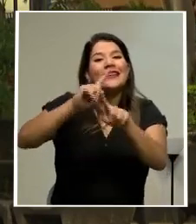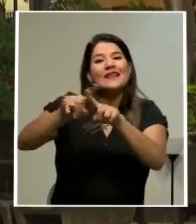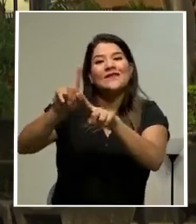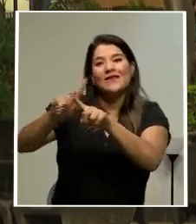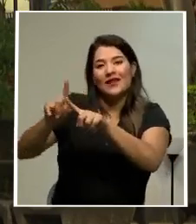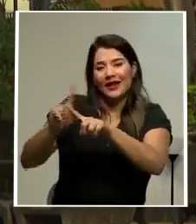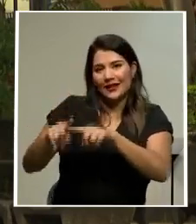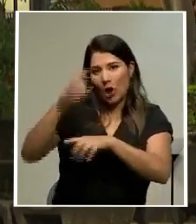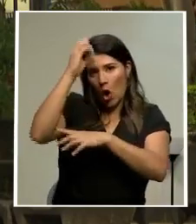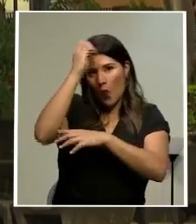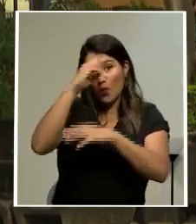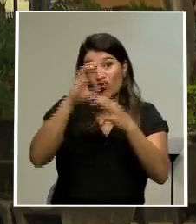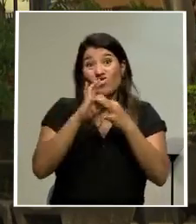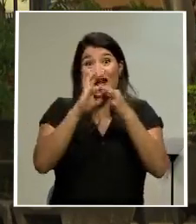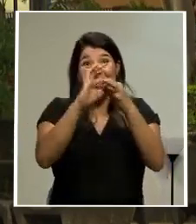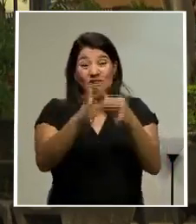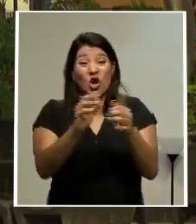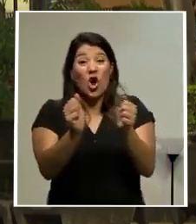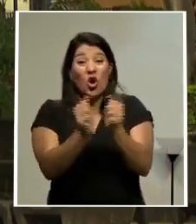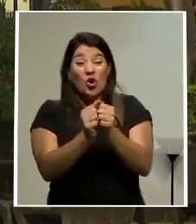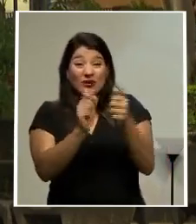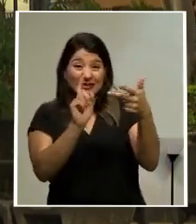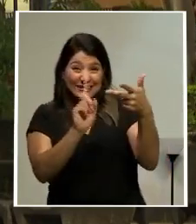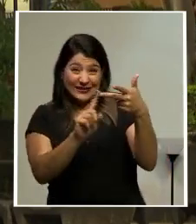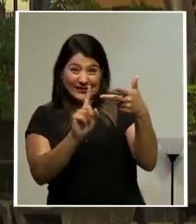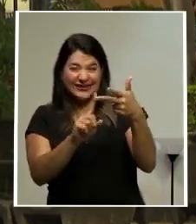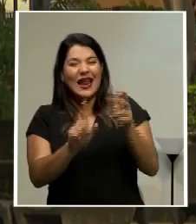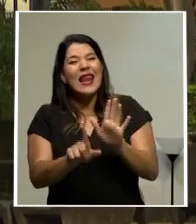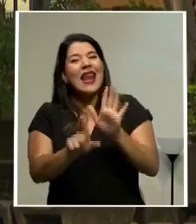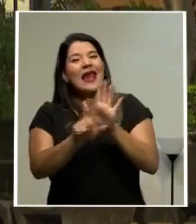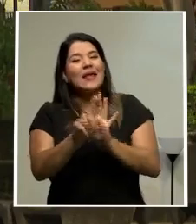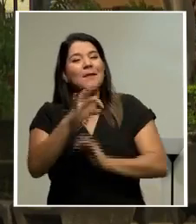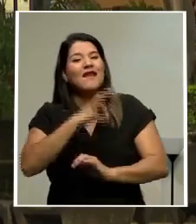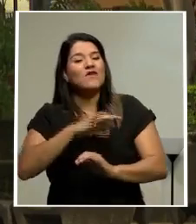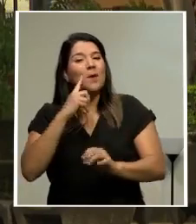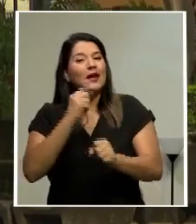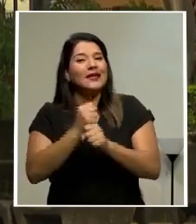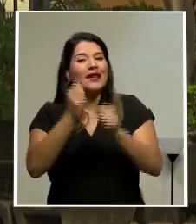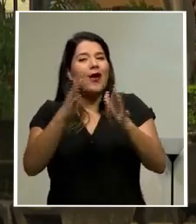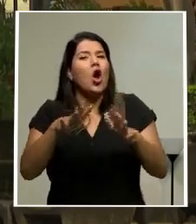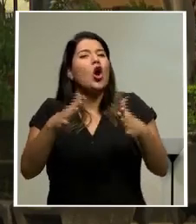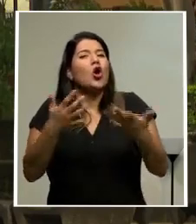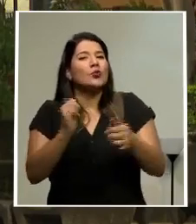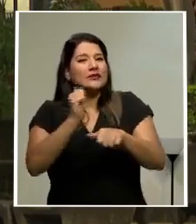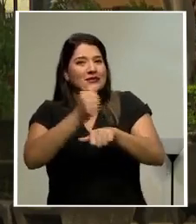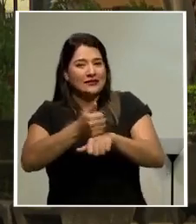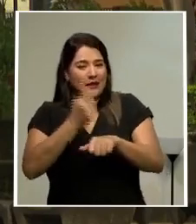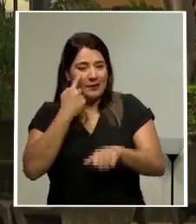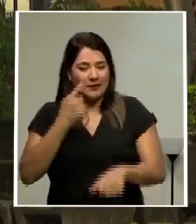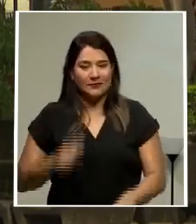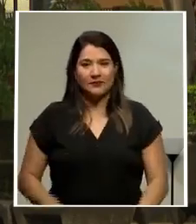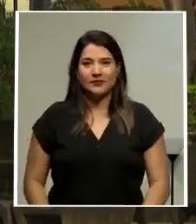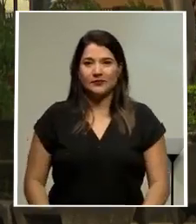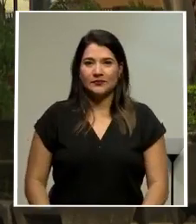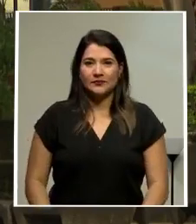respecto sobre todo al tema de convenciones colectivas y de cómo podrían estar manejándose las mismas. Veamos.